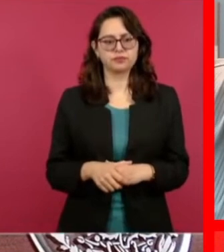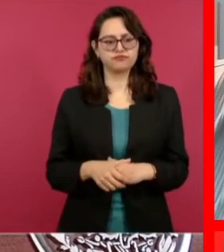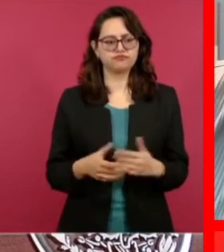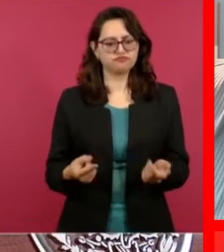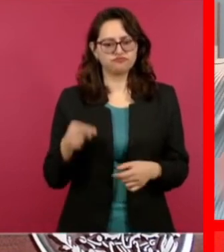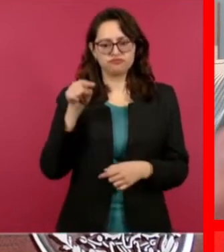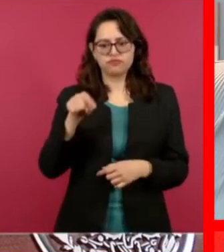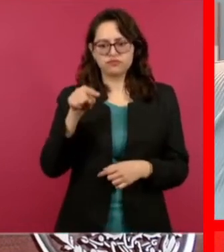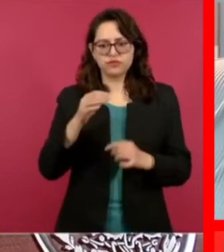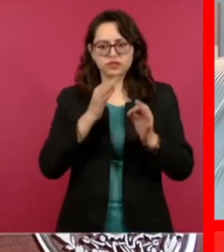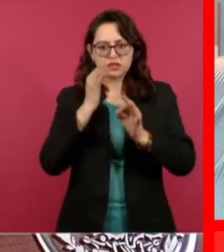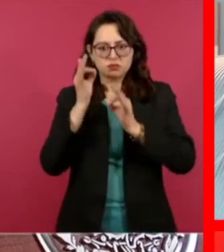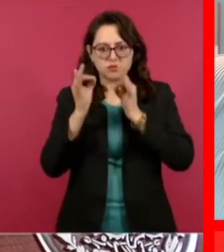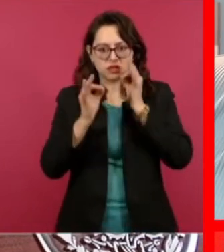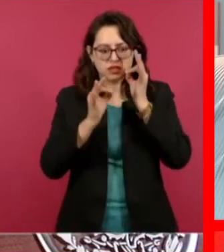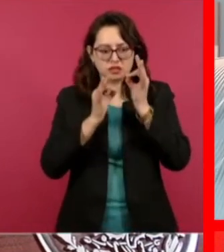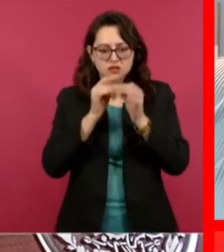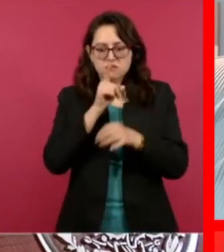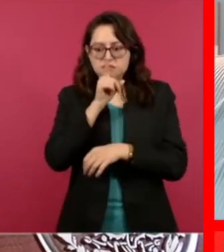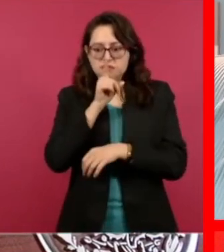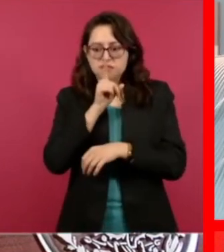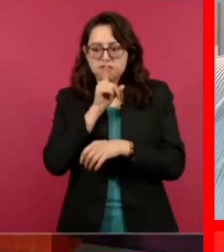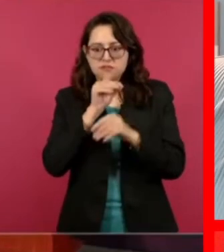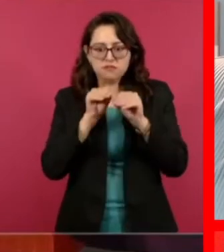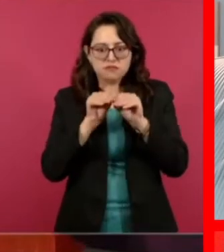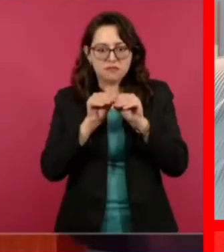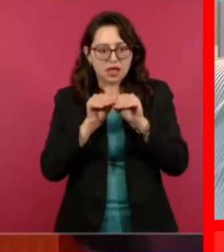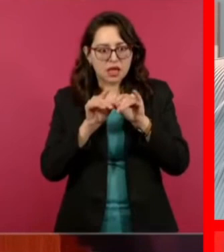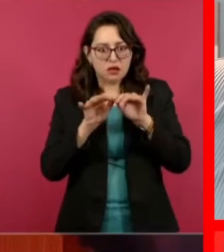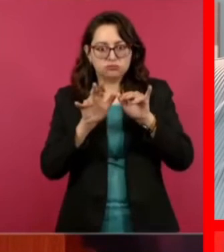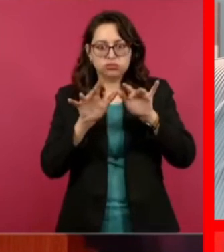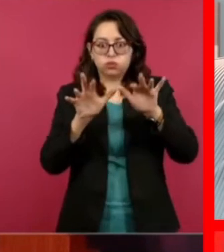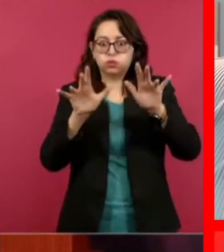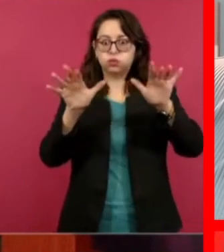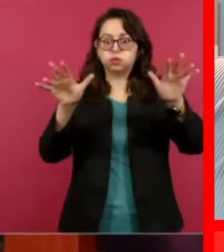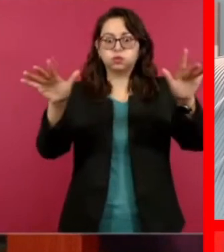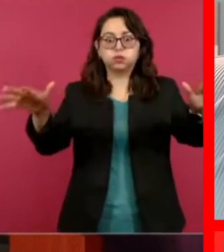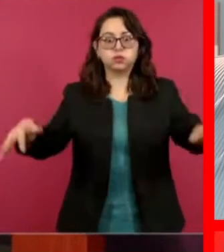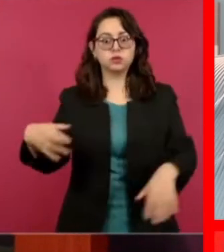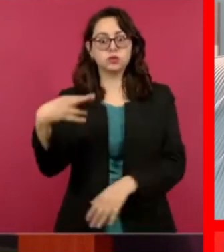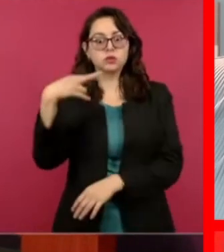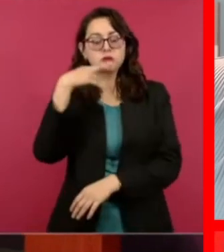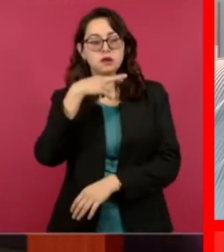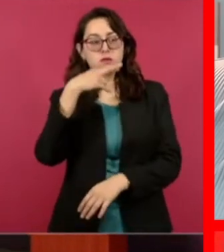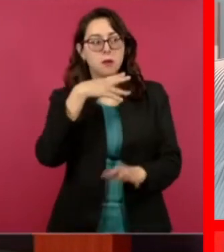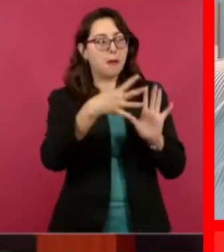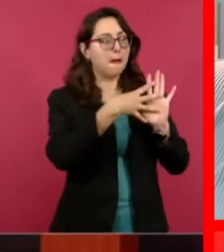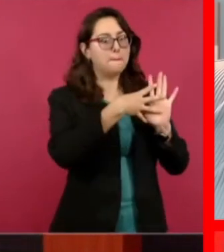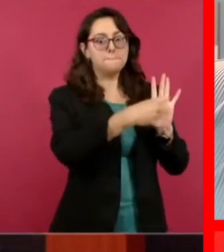noticia y sobre todo la reproducen